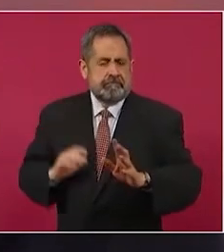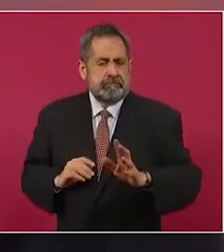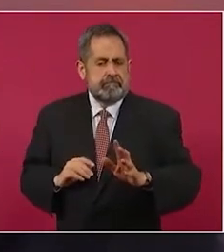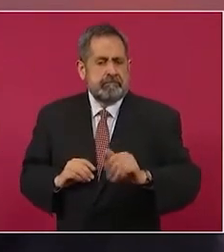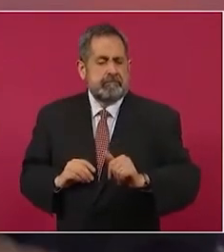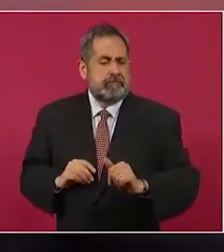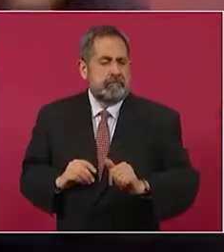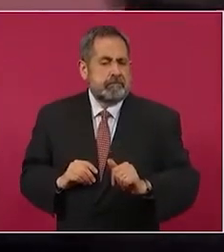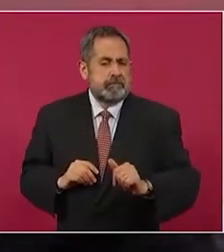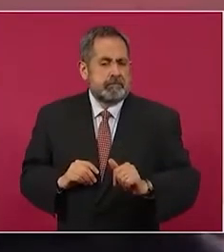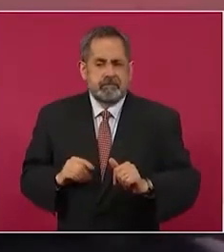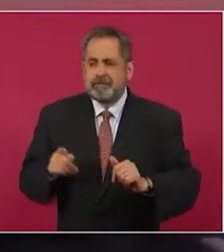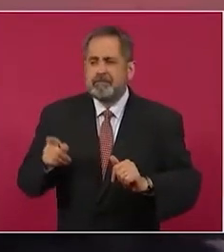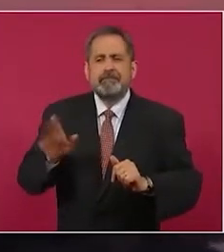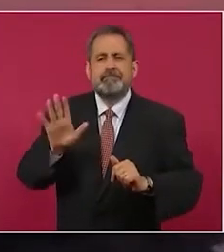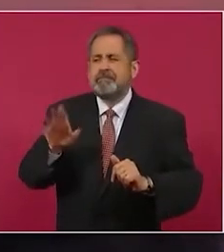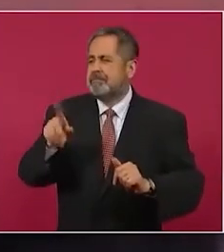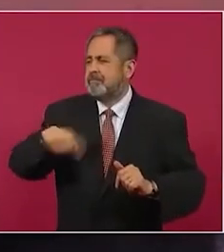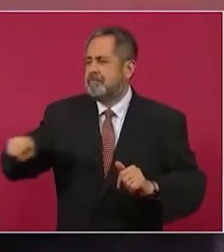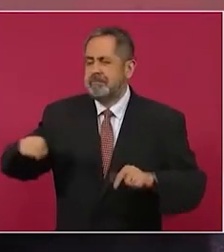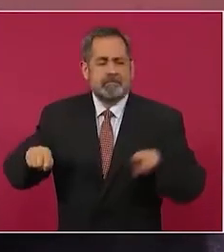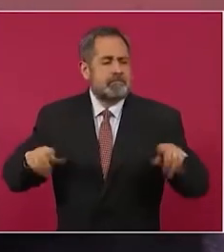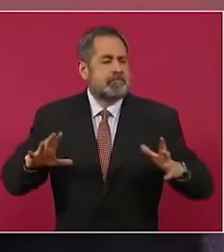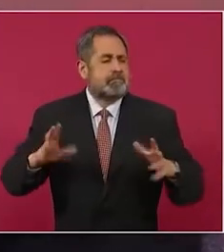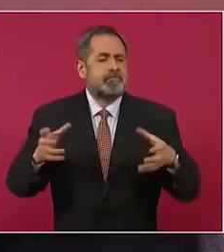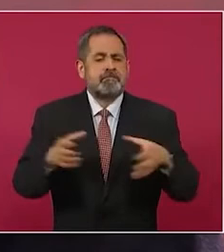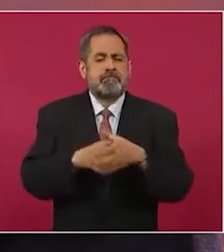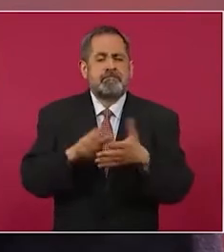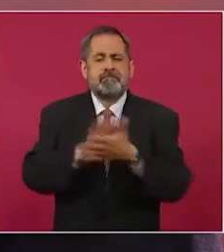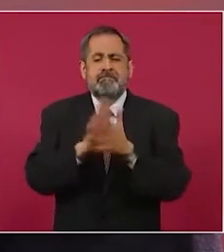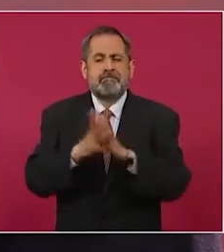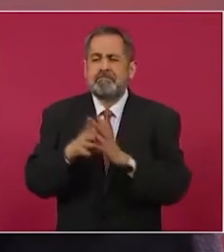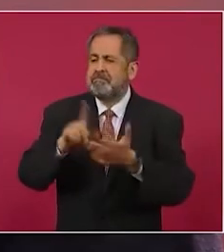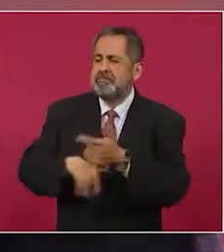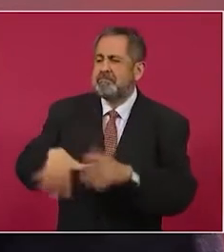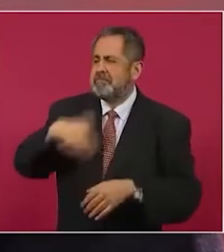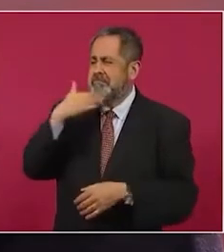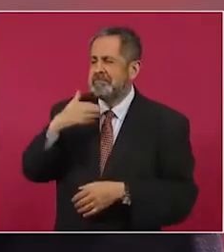una banda, de malhechores,